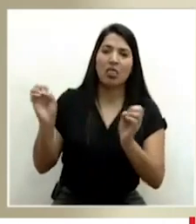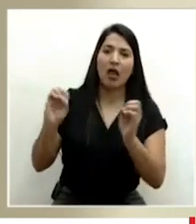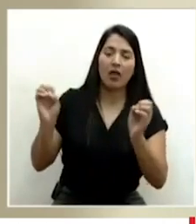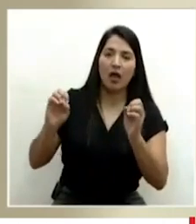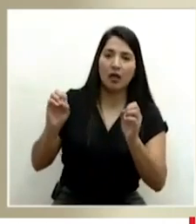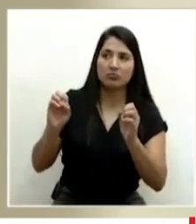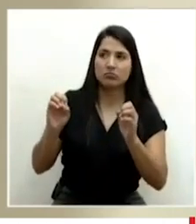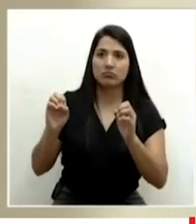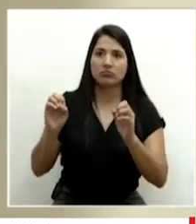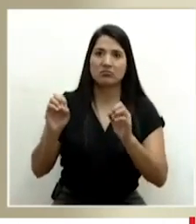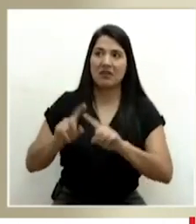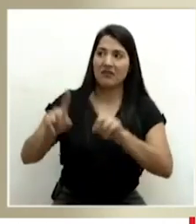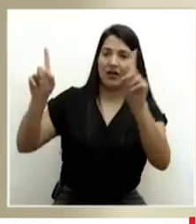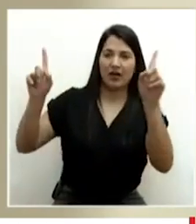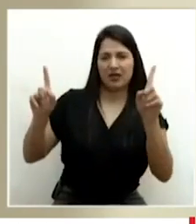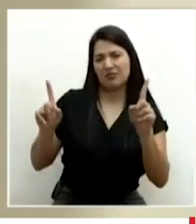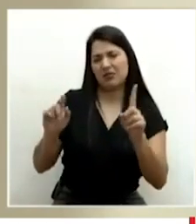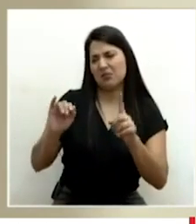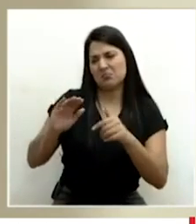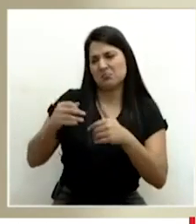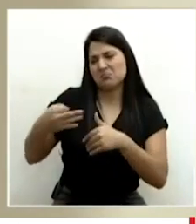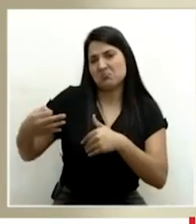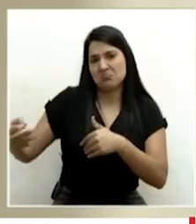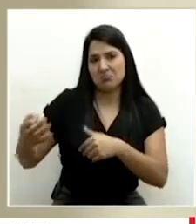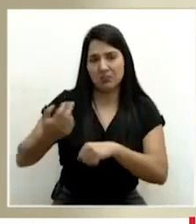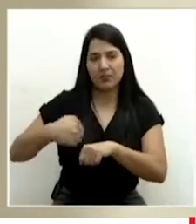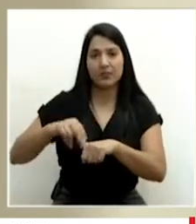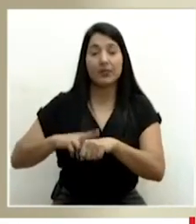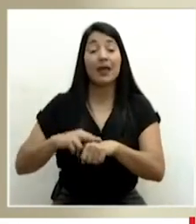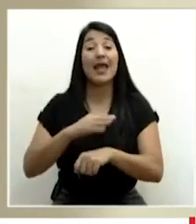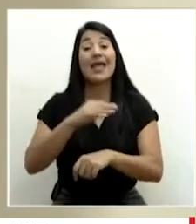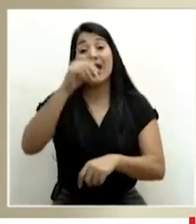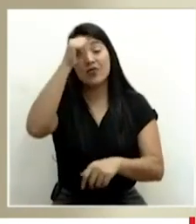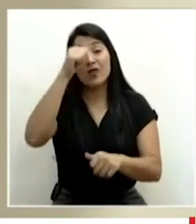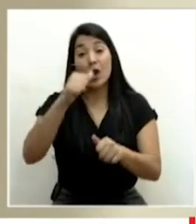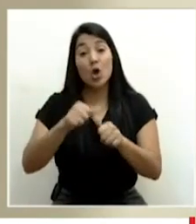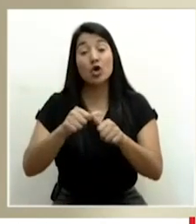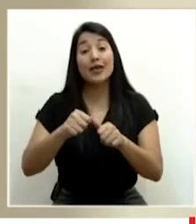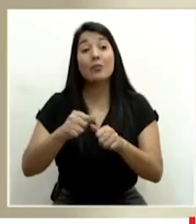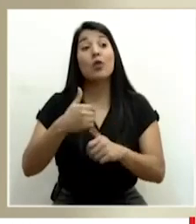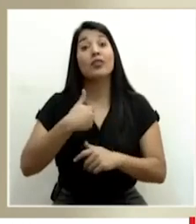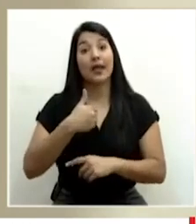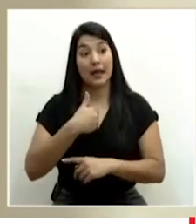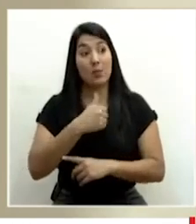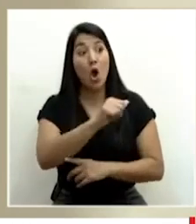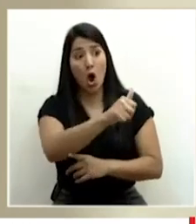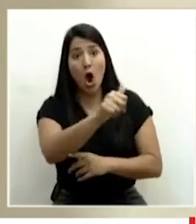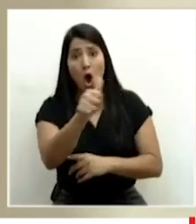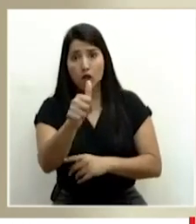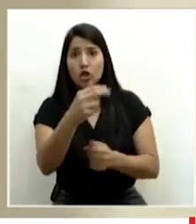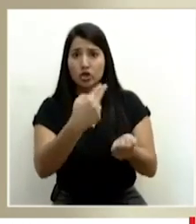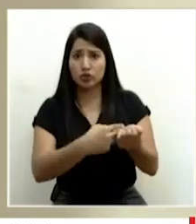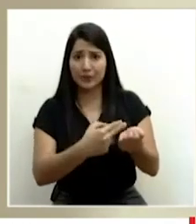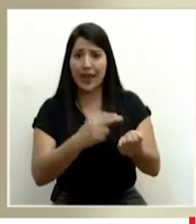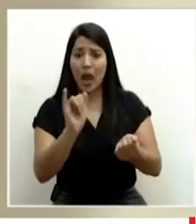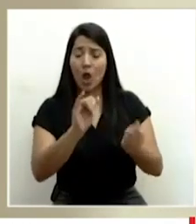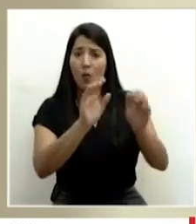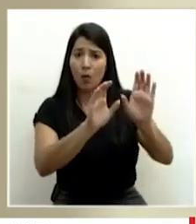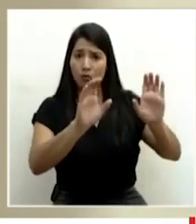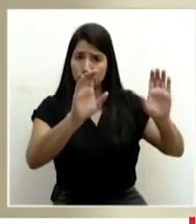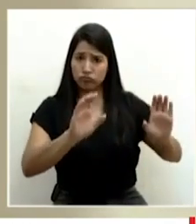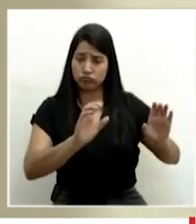hospital de los chiles. Y recordemos que tenemos otros de esos mismos tipos de hospital tipo campaña